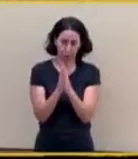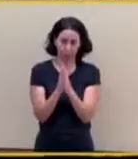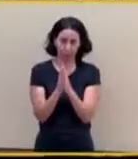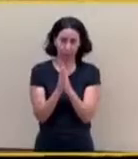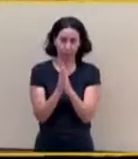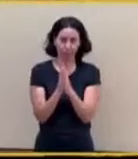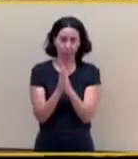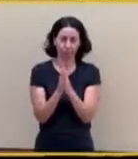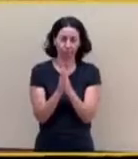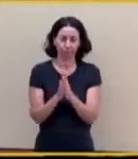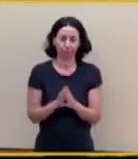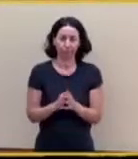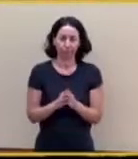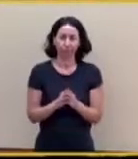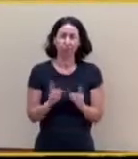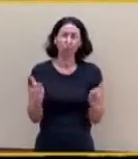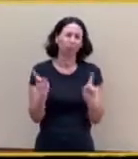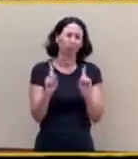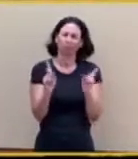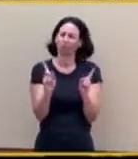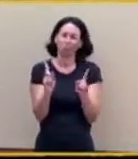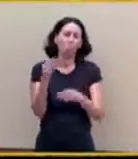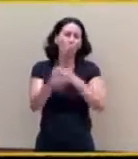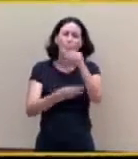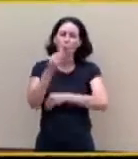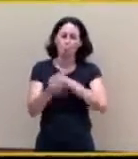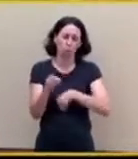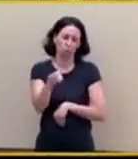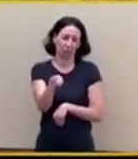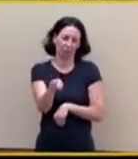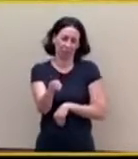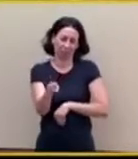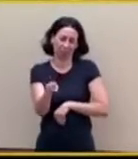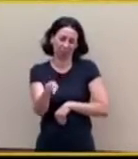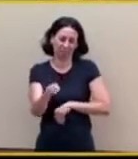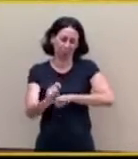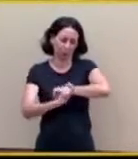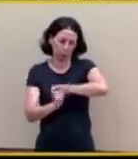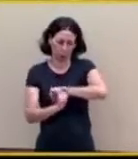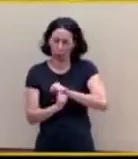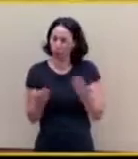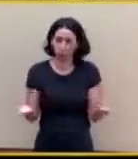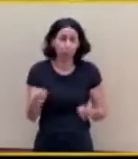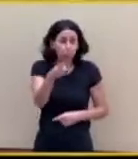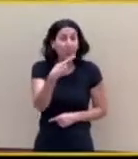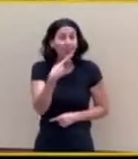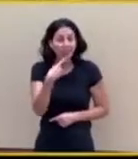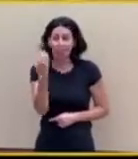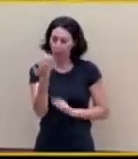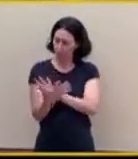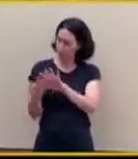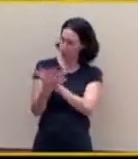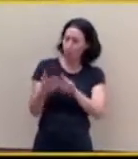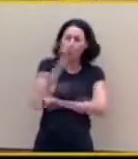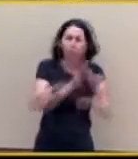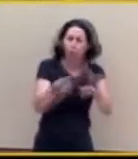hacer un poco más de autocrítica y darle una solución real a los problemas que tenemos ahora los españoles y que desgraciadamente van a ser cada